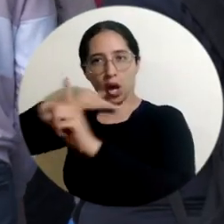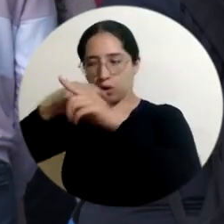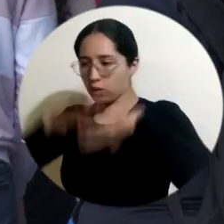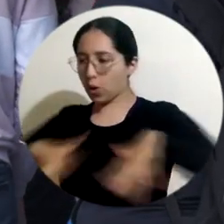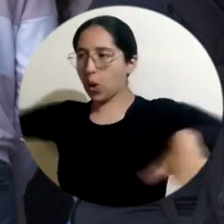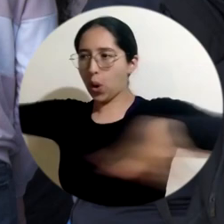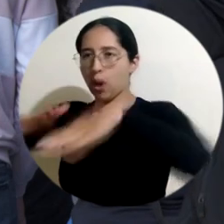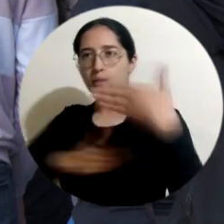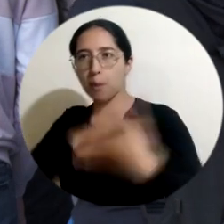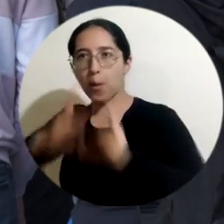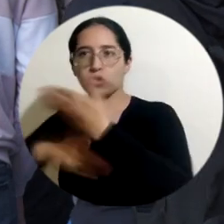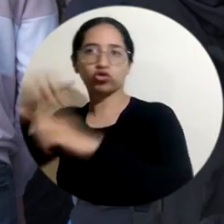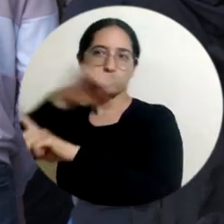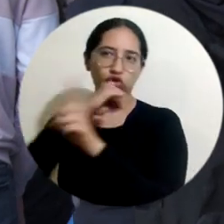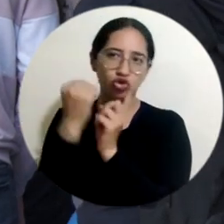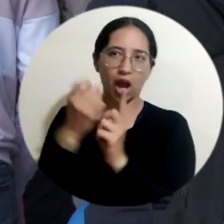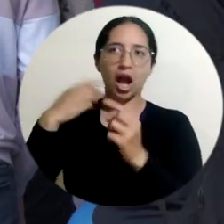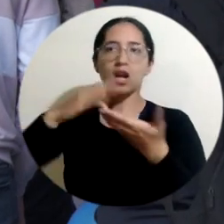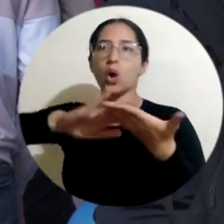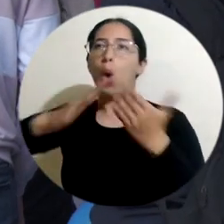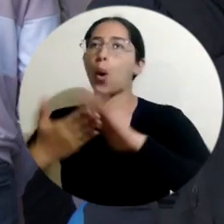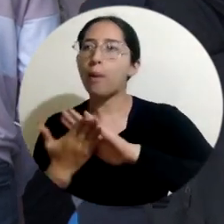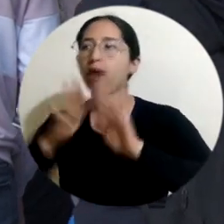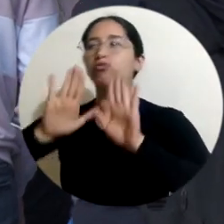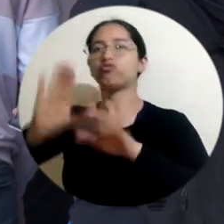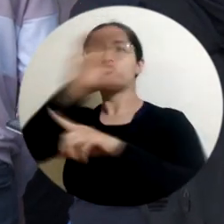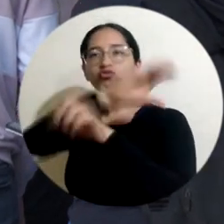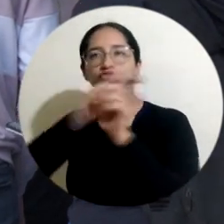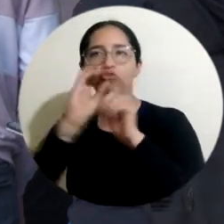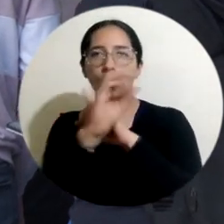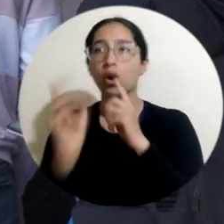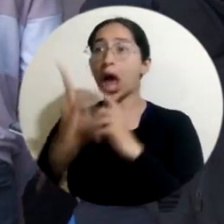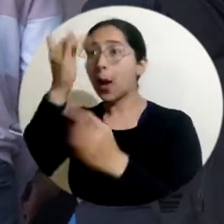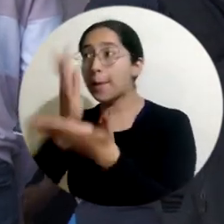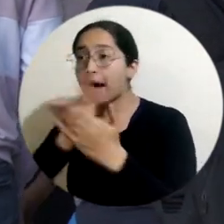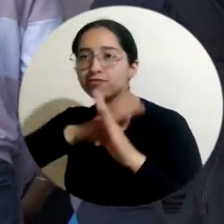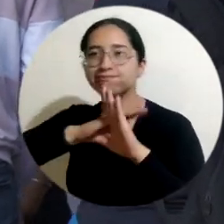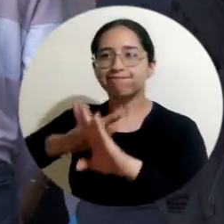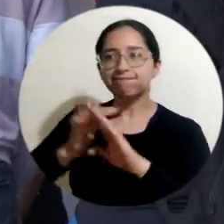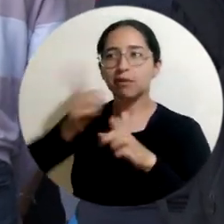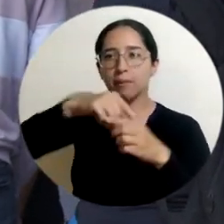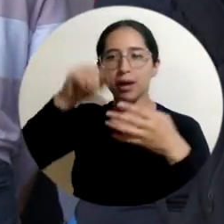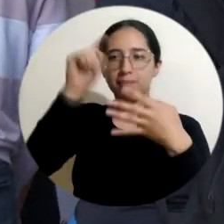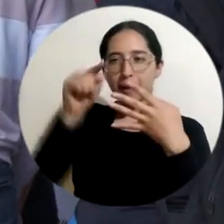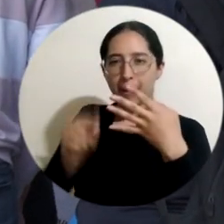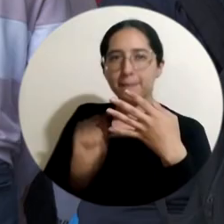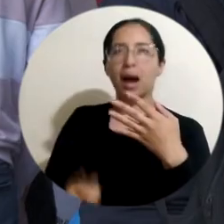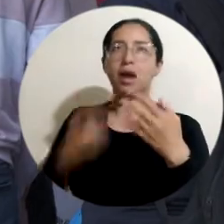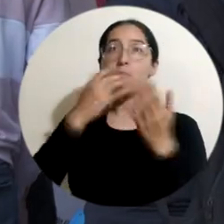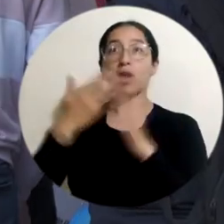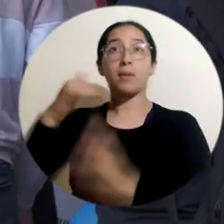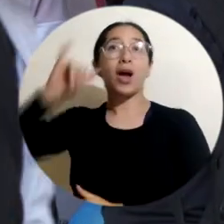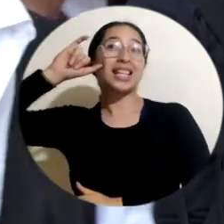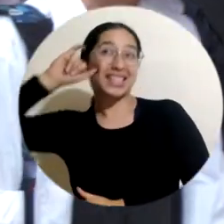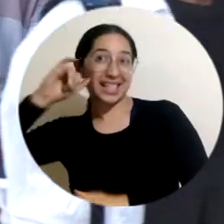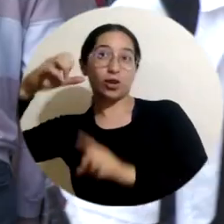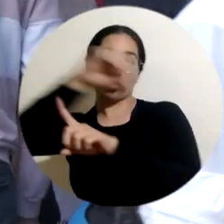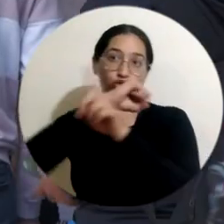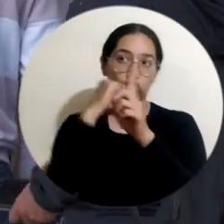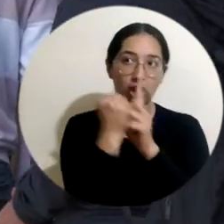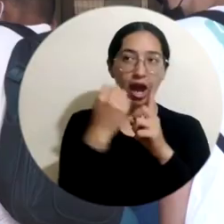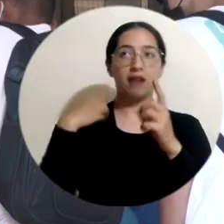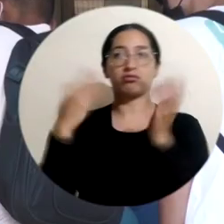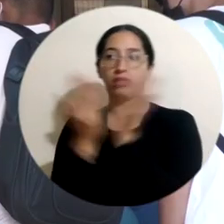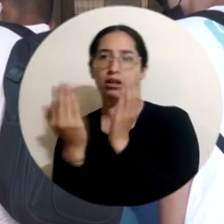conectada con los procesos sociales, comunitarios, culturales, de prevención en todos los aspectos psicosociales,